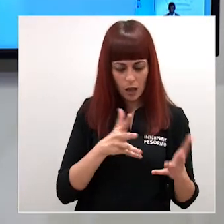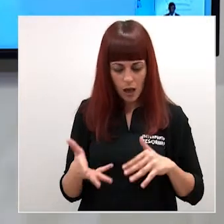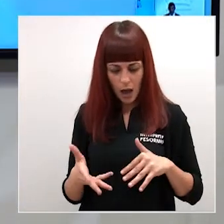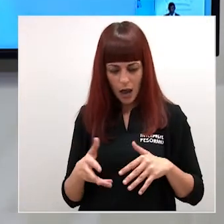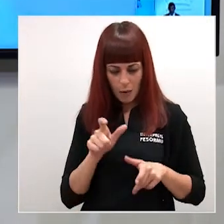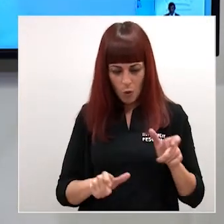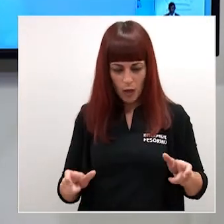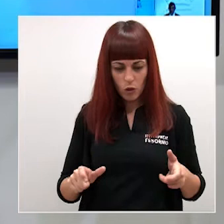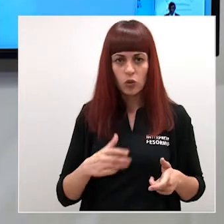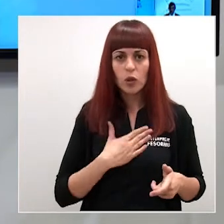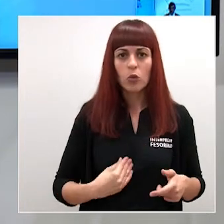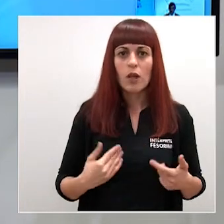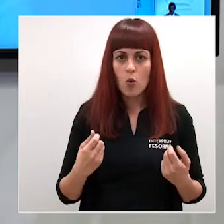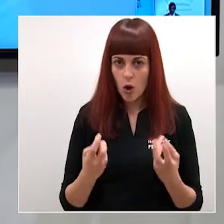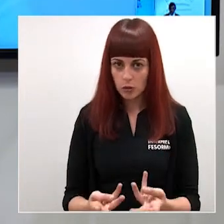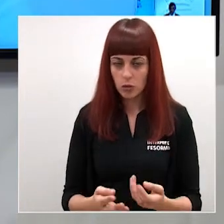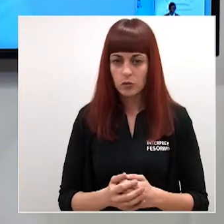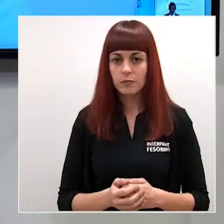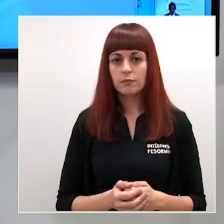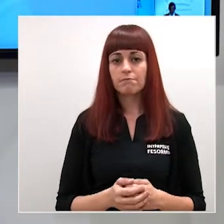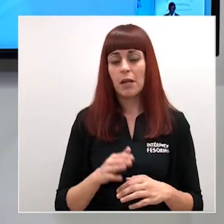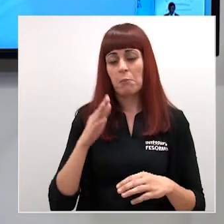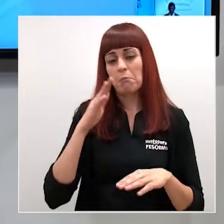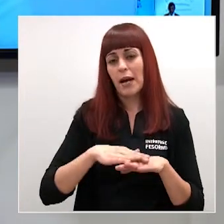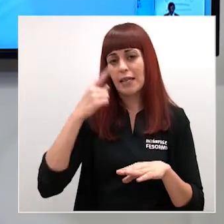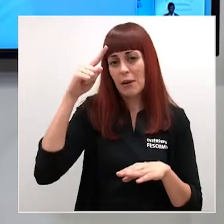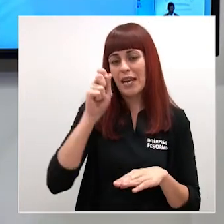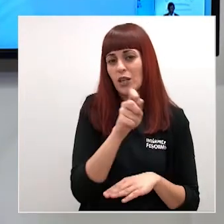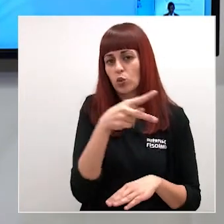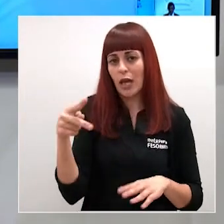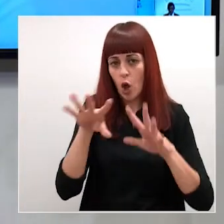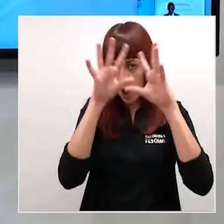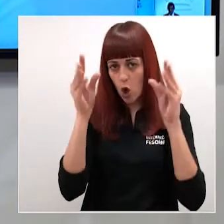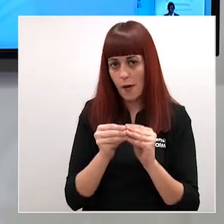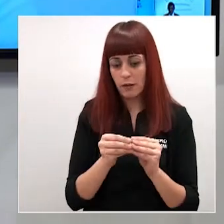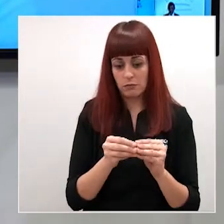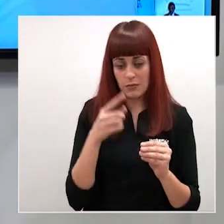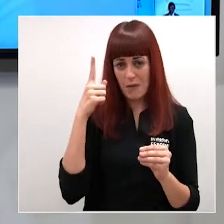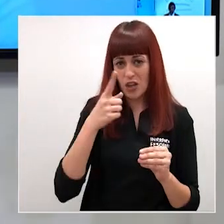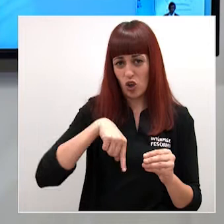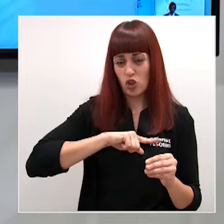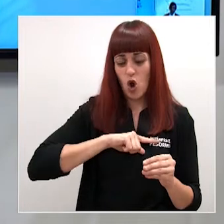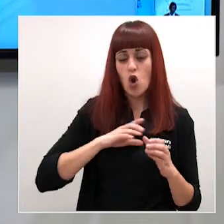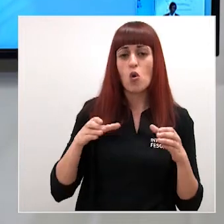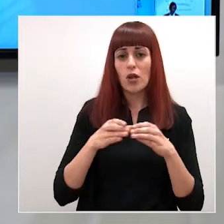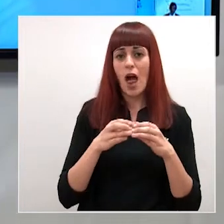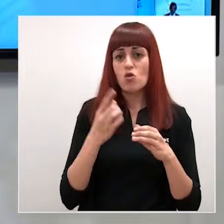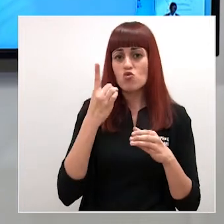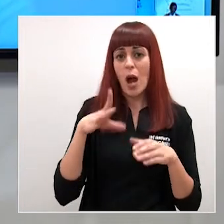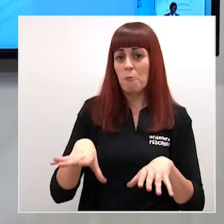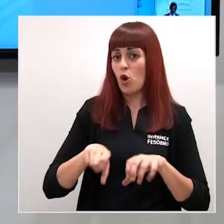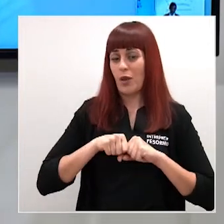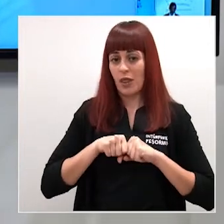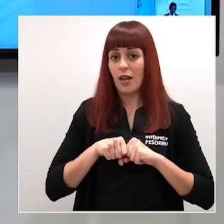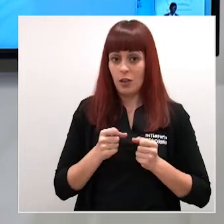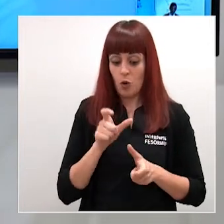concreto porque va a ser una muestra suficiente como para que tengamos resultados como digo es en base a que somos una comunidad uniprovincial y en base a la población que tenemos en